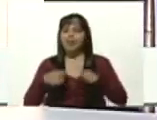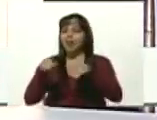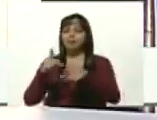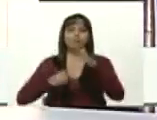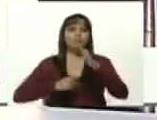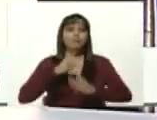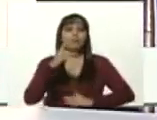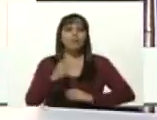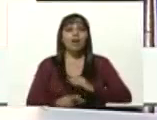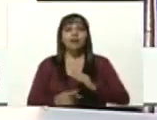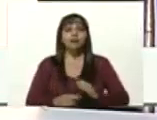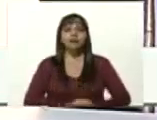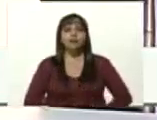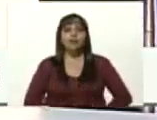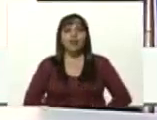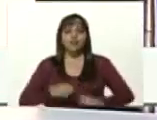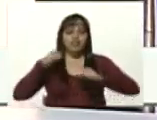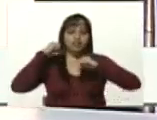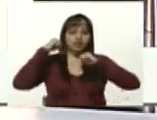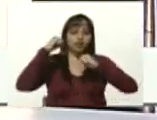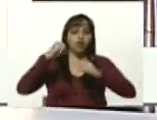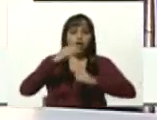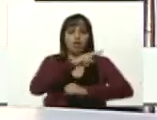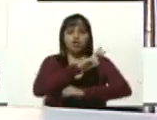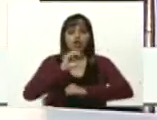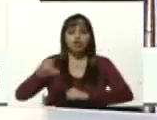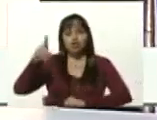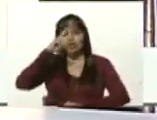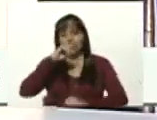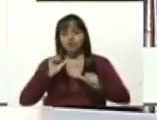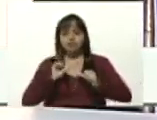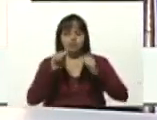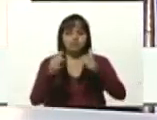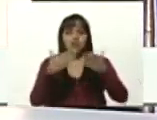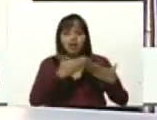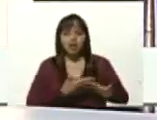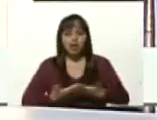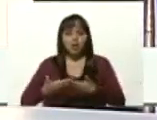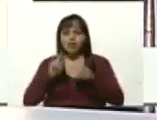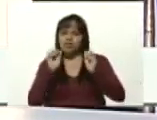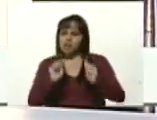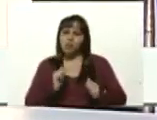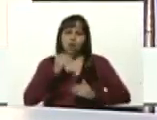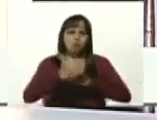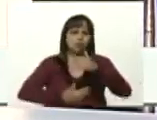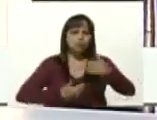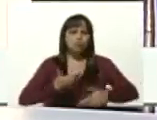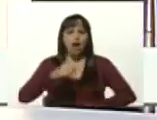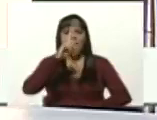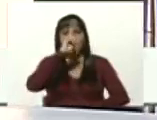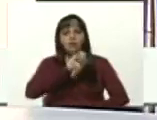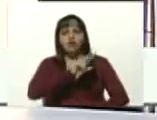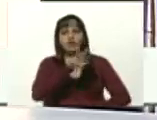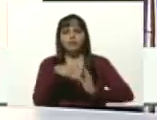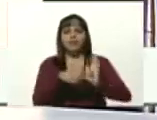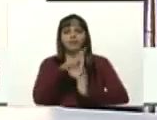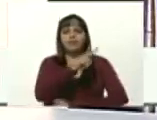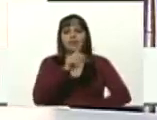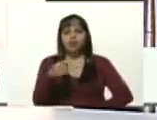victoria bicentenaria inicio de clases seguro y progresivo año 2021 2022